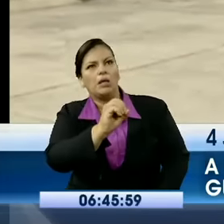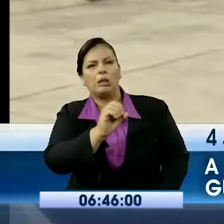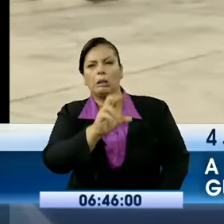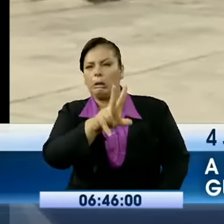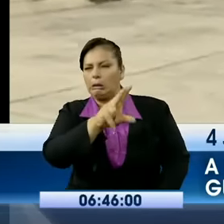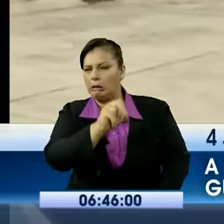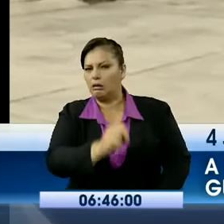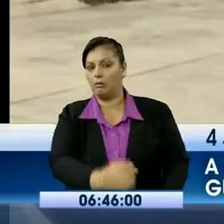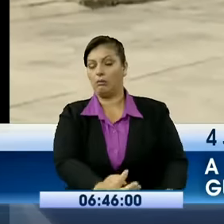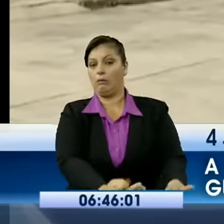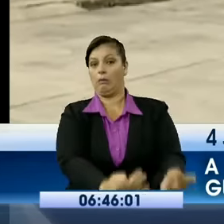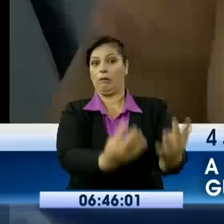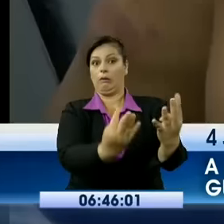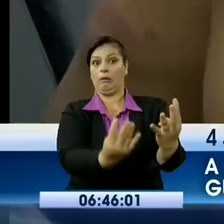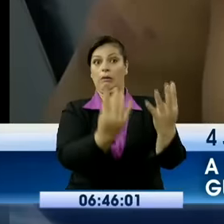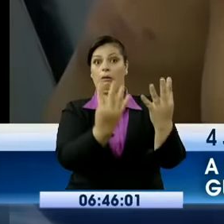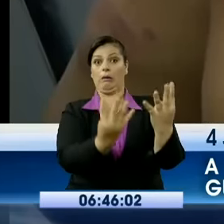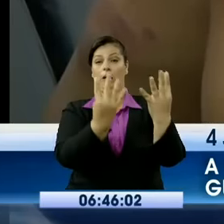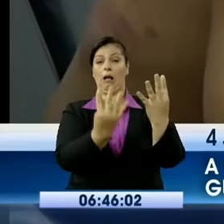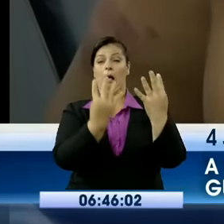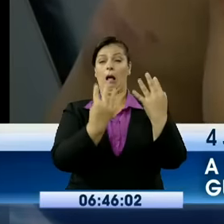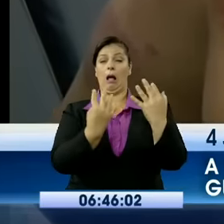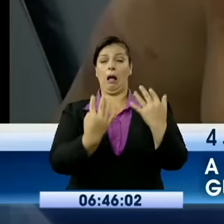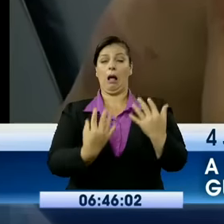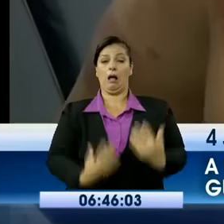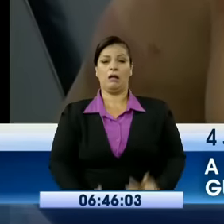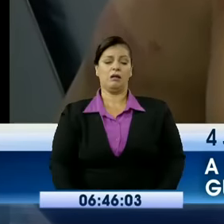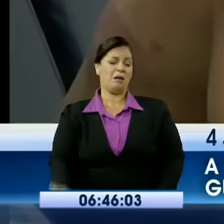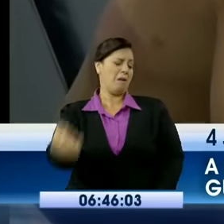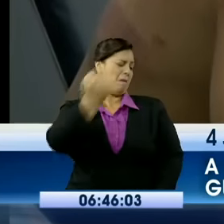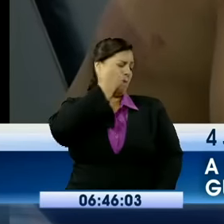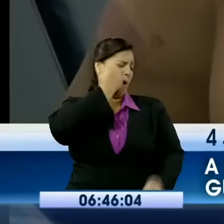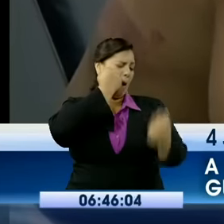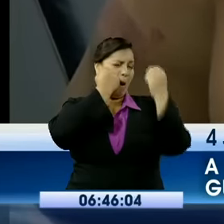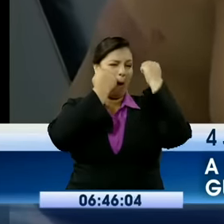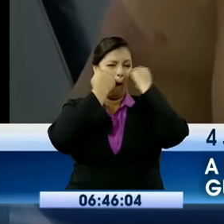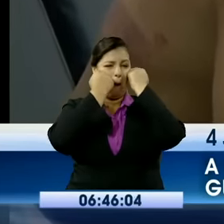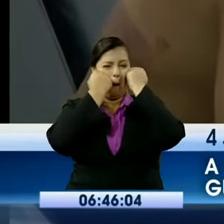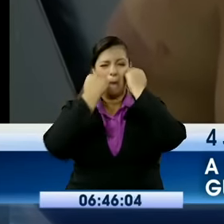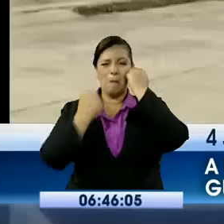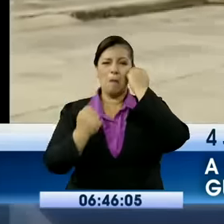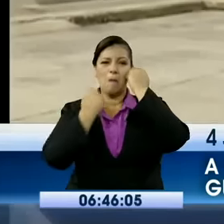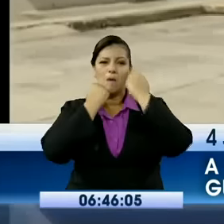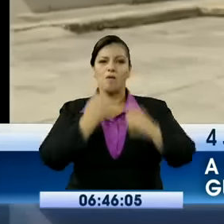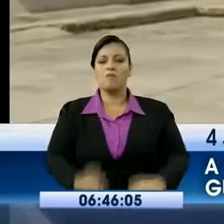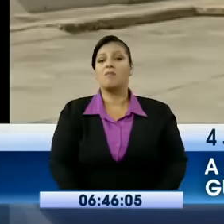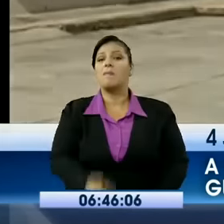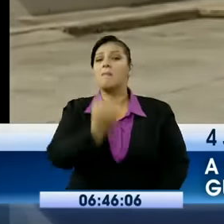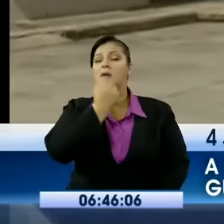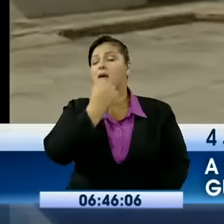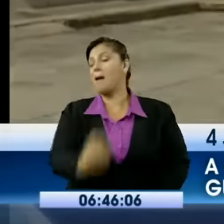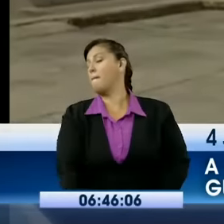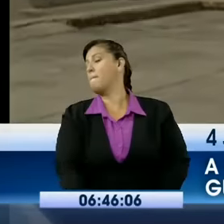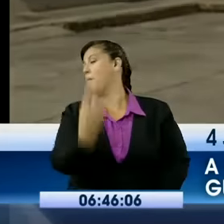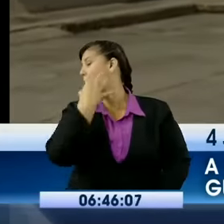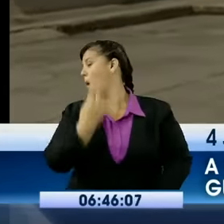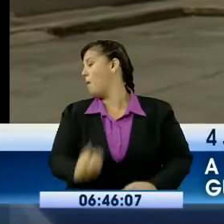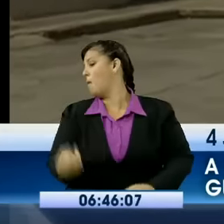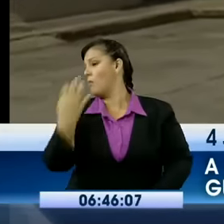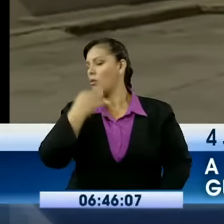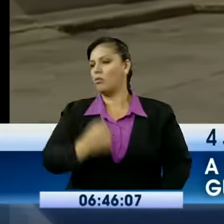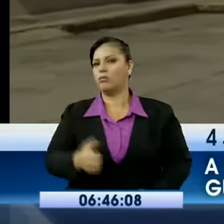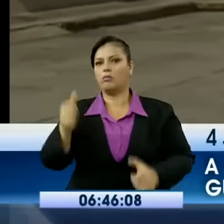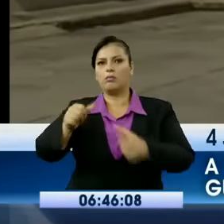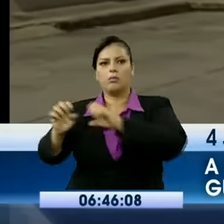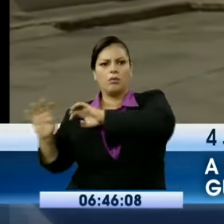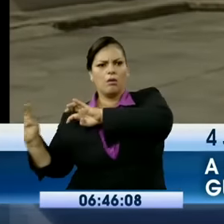a un solo chico nomás. Le cogieron, le tiraron piedra, le partieron una vidrio en la cabeza. Entonces aquí lo que la gente salió fue para defender la humanidad e integridad de